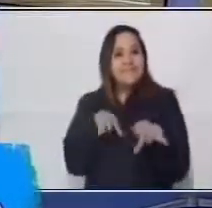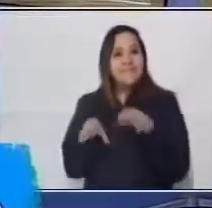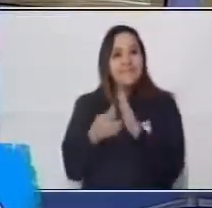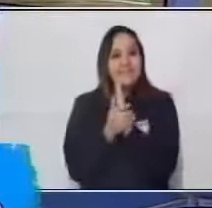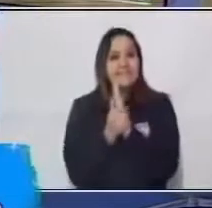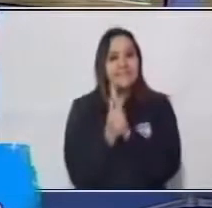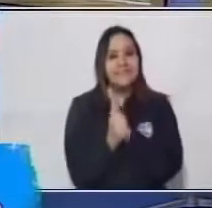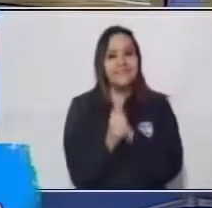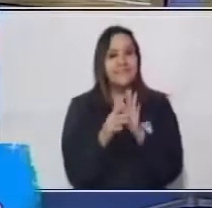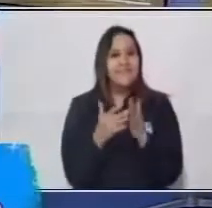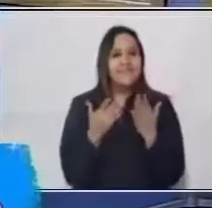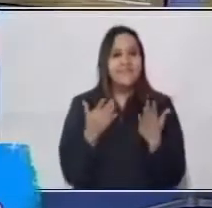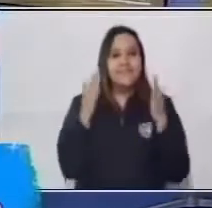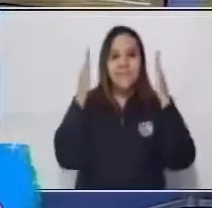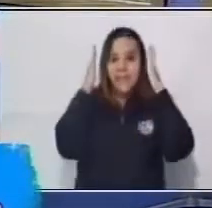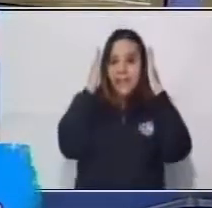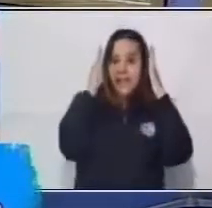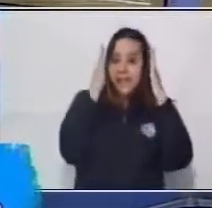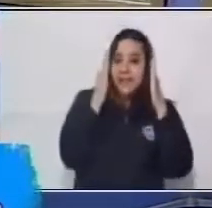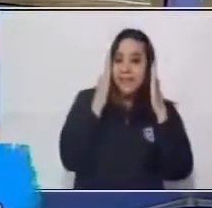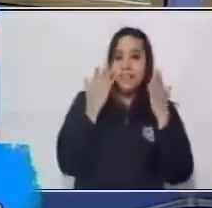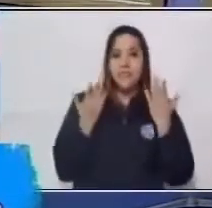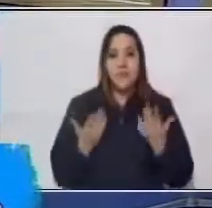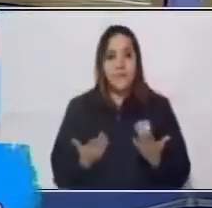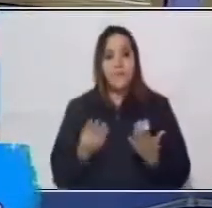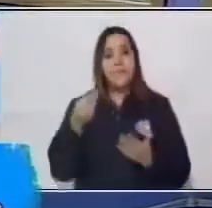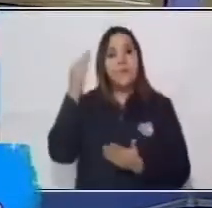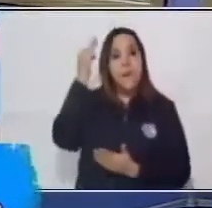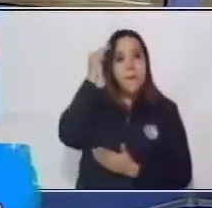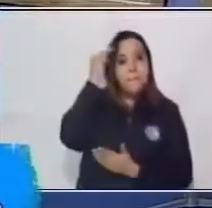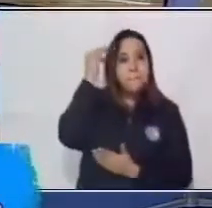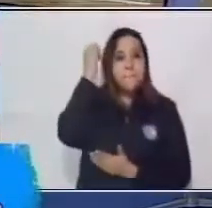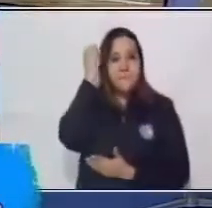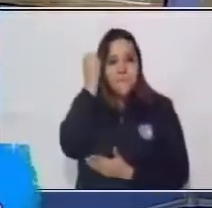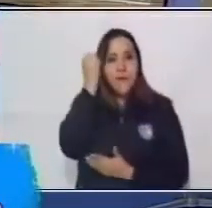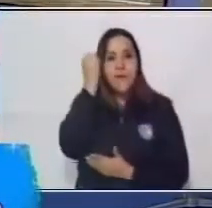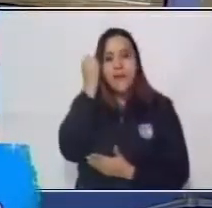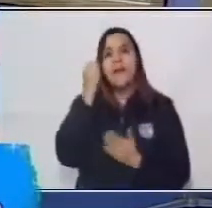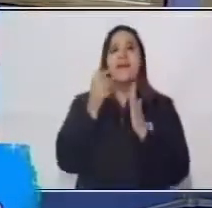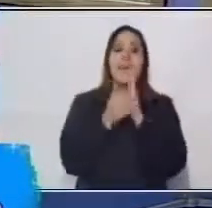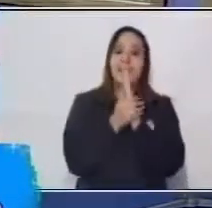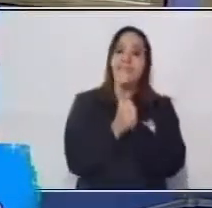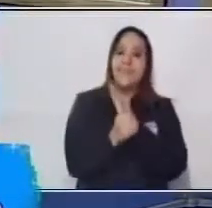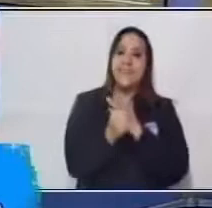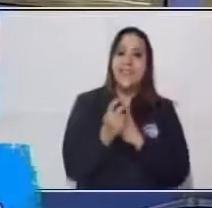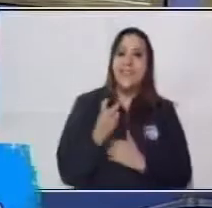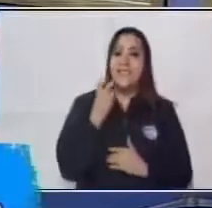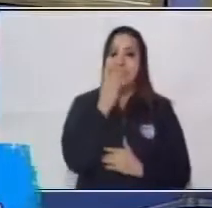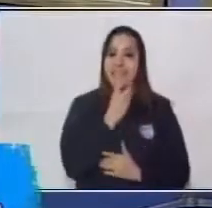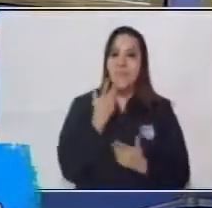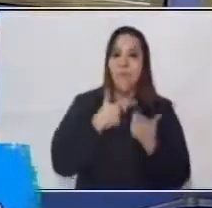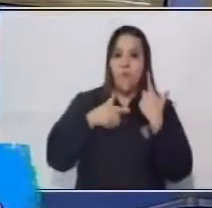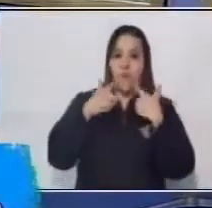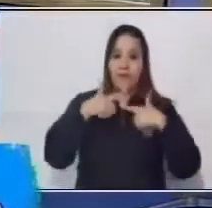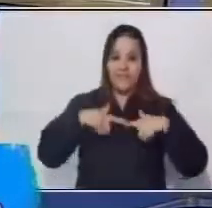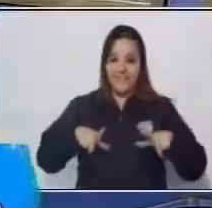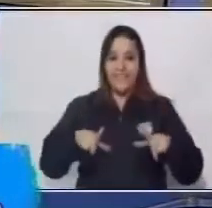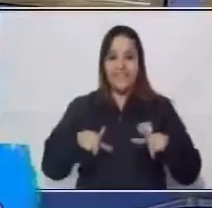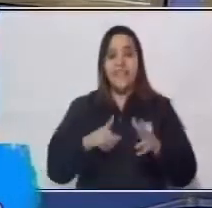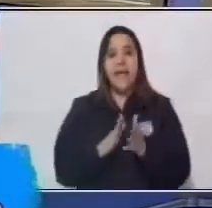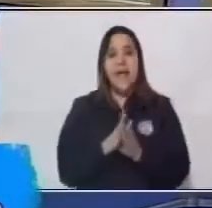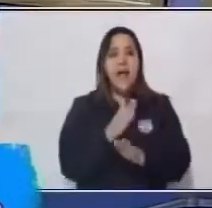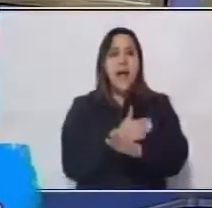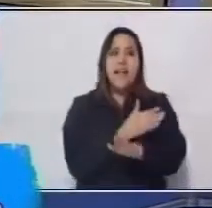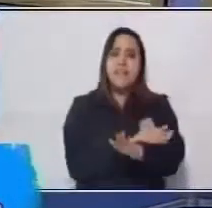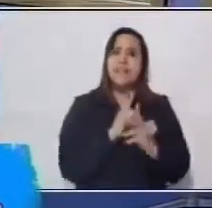y destrezas como la atención, la memoria y la habilidad lingüística. Antes de empezar, te